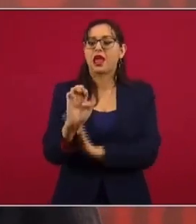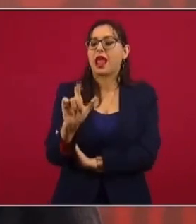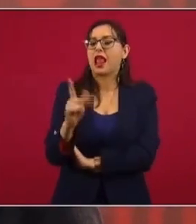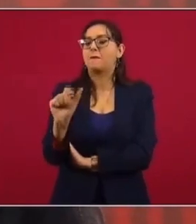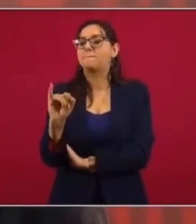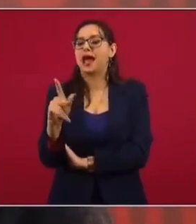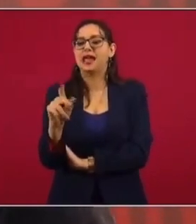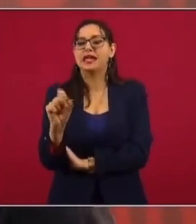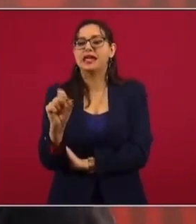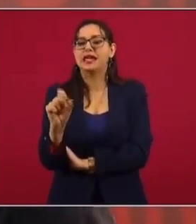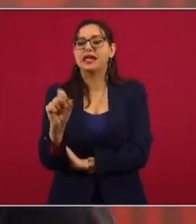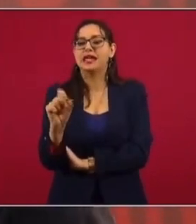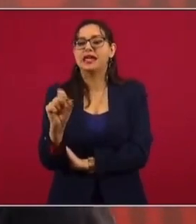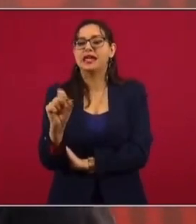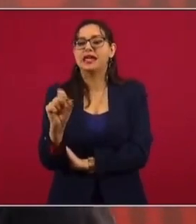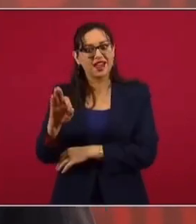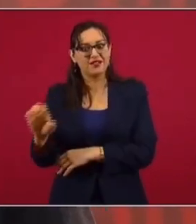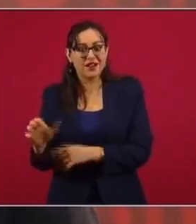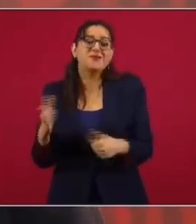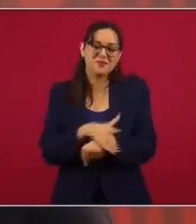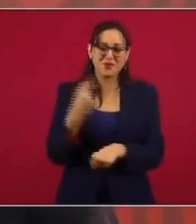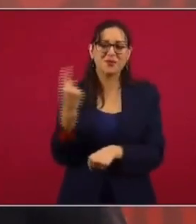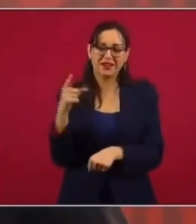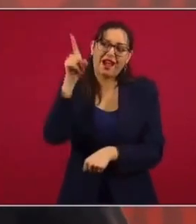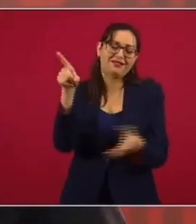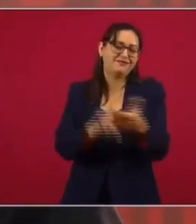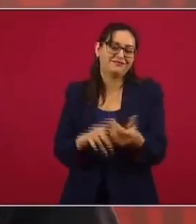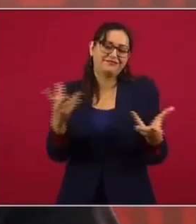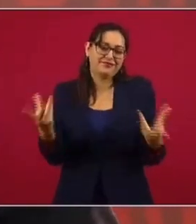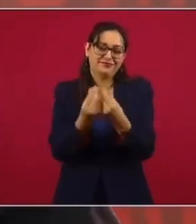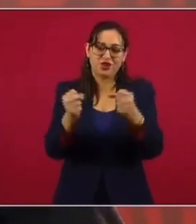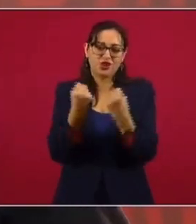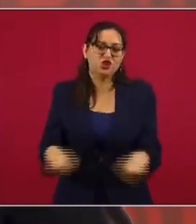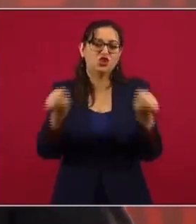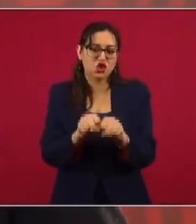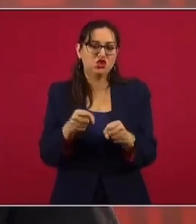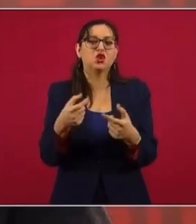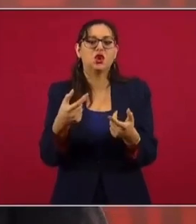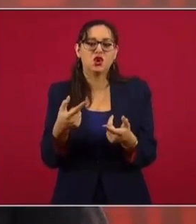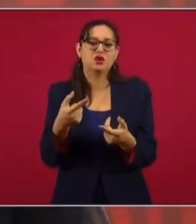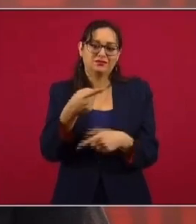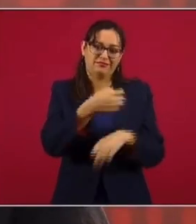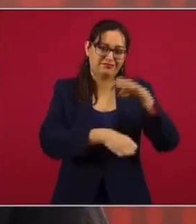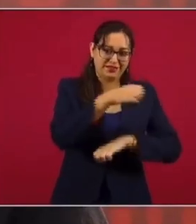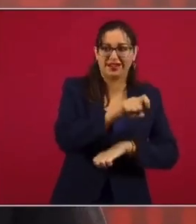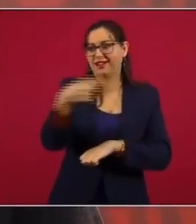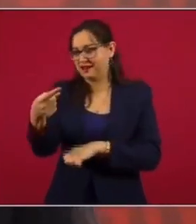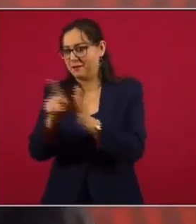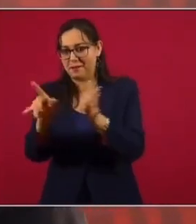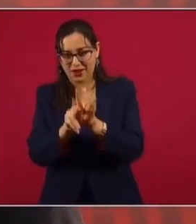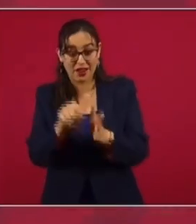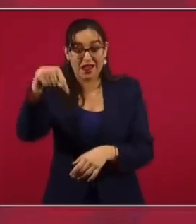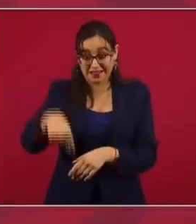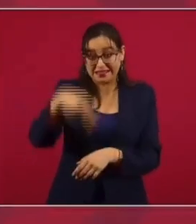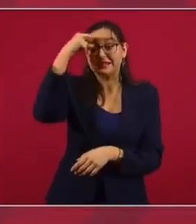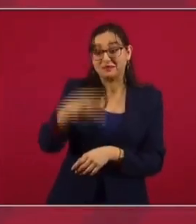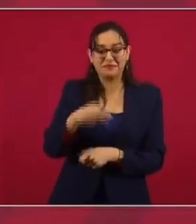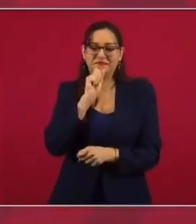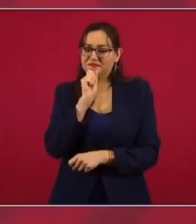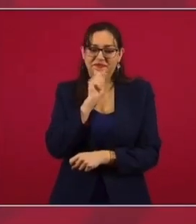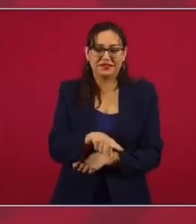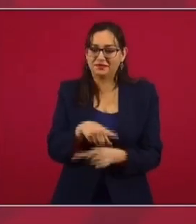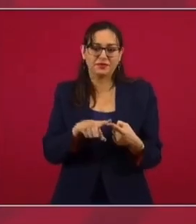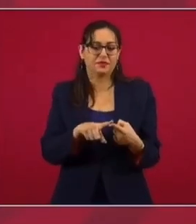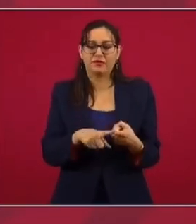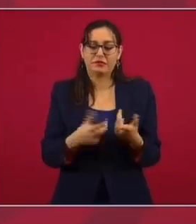Porque estas empresas tienen también acciones, seguramente, en ese periódico. Y aquí en México, pues,